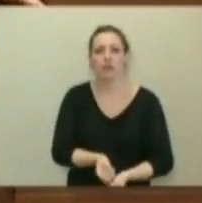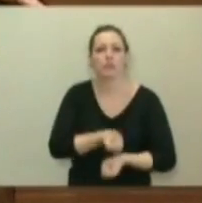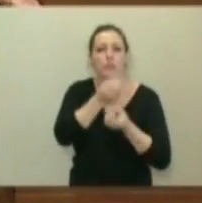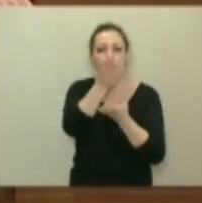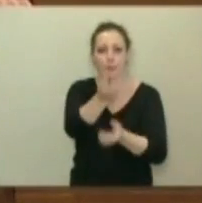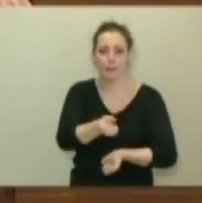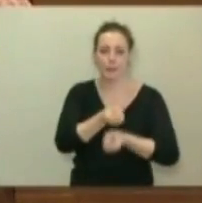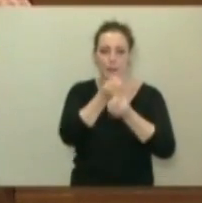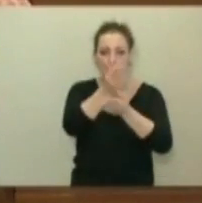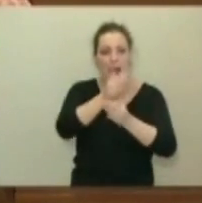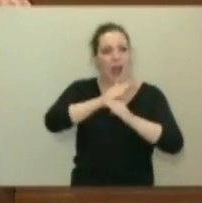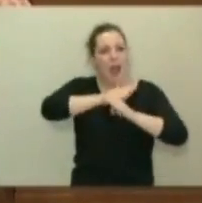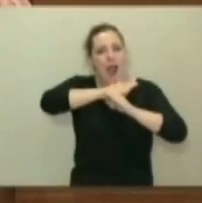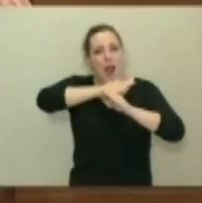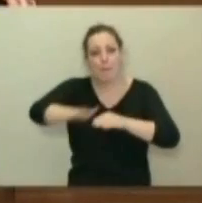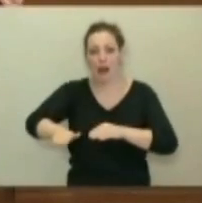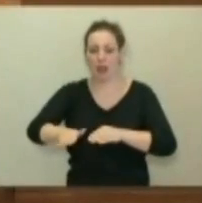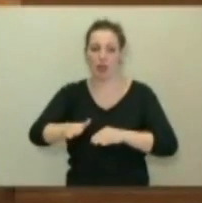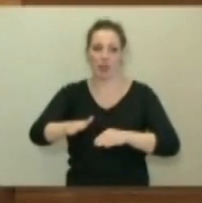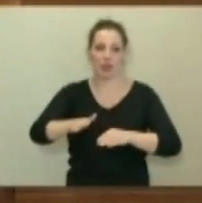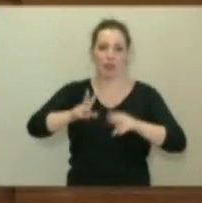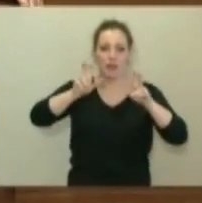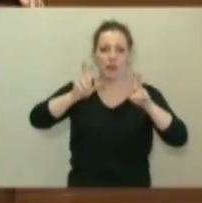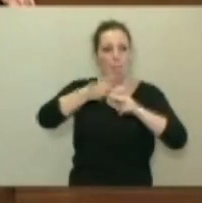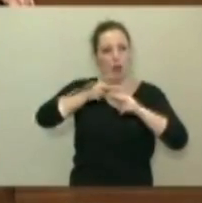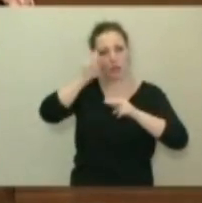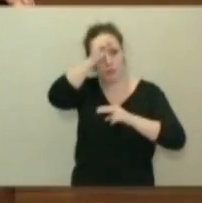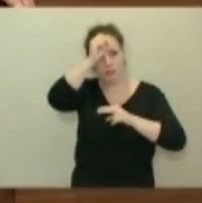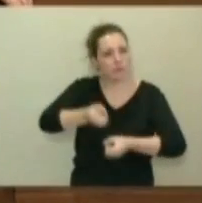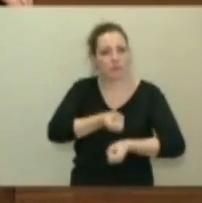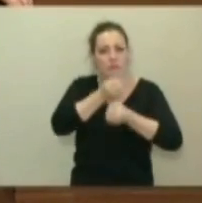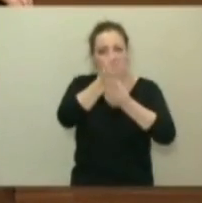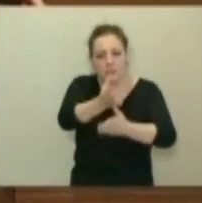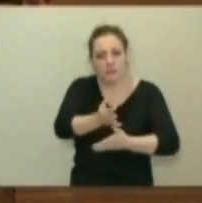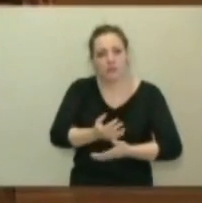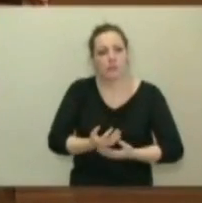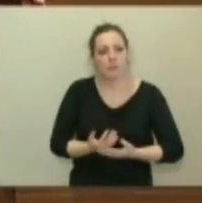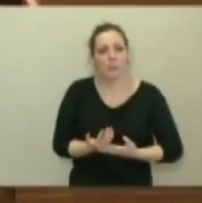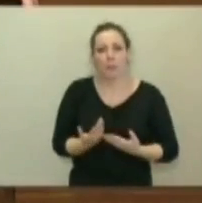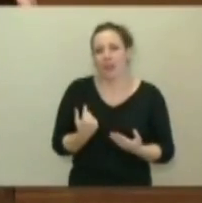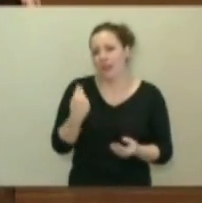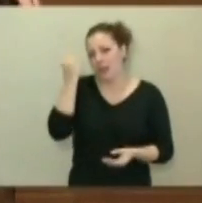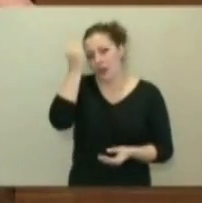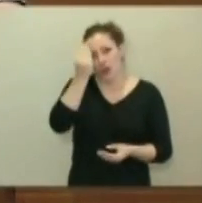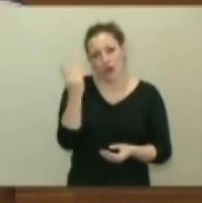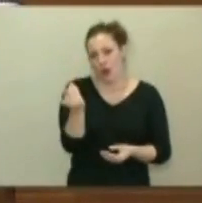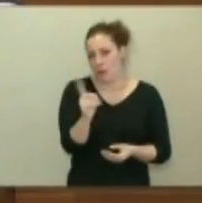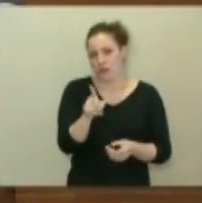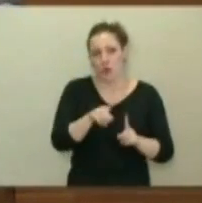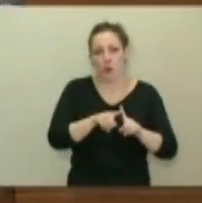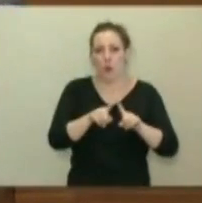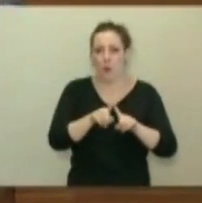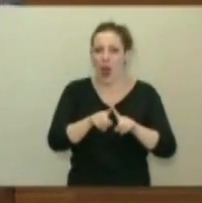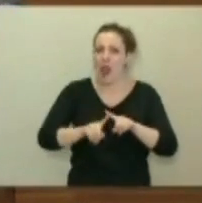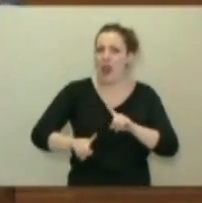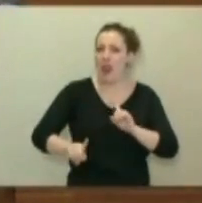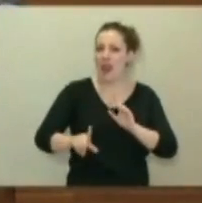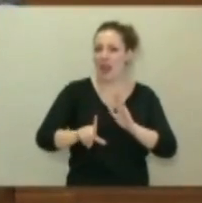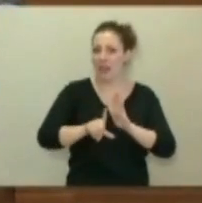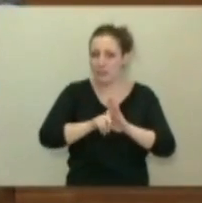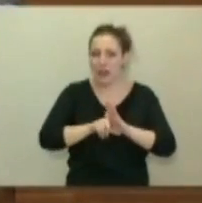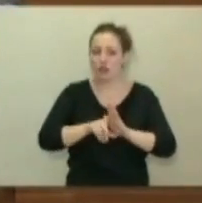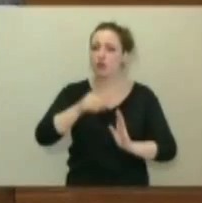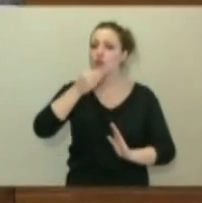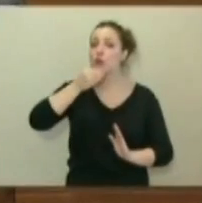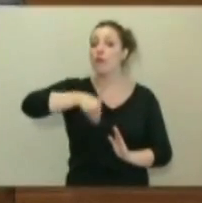parecer político, más allá de manifestar, no creo que cuente con la legitimidad suficiente,